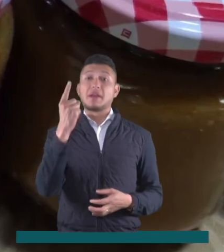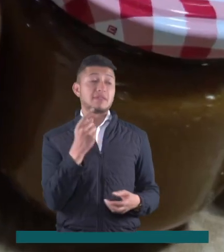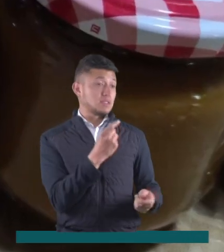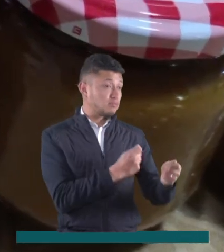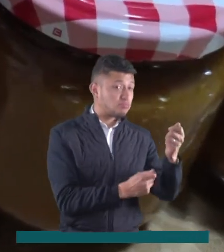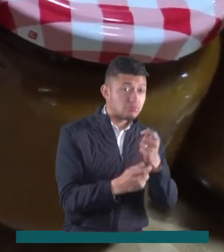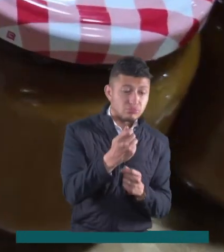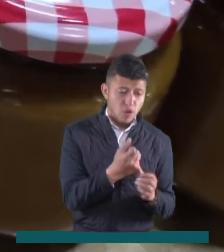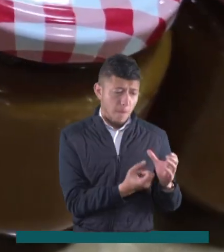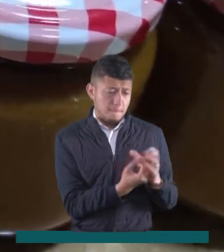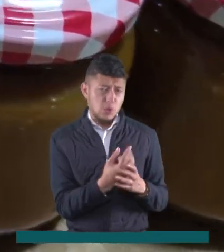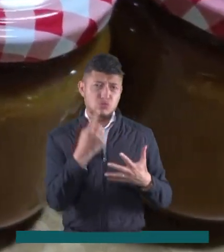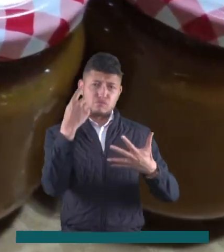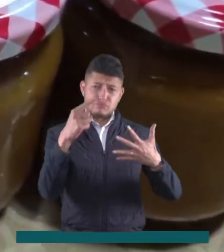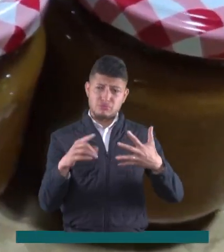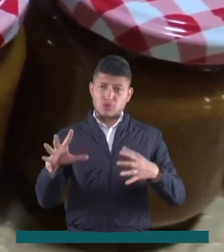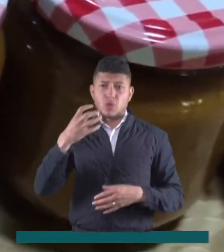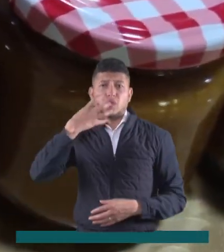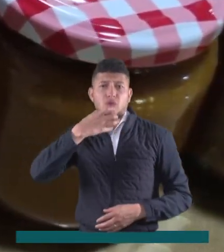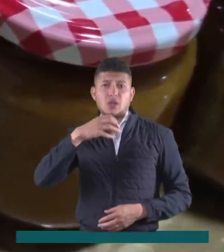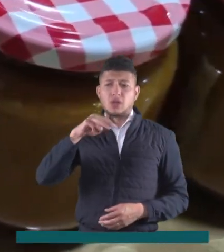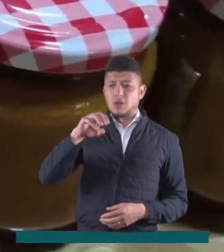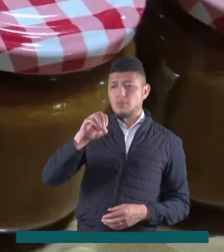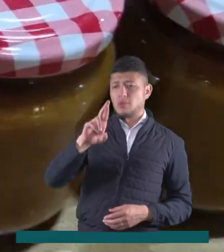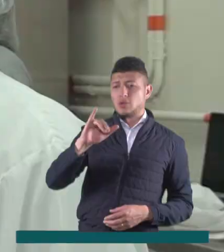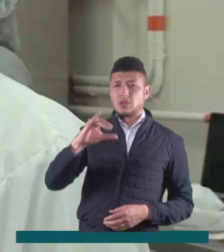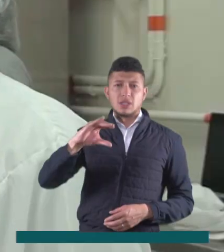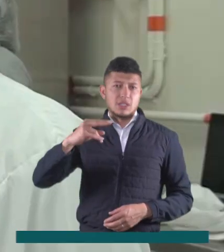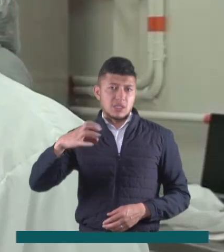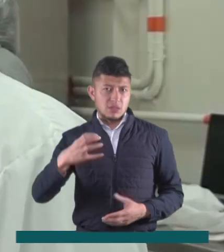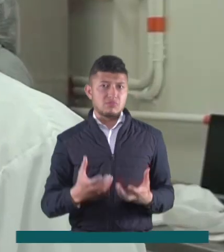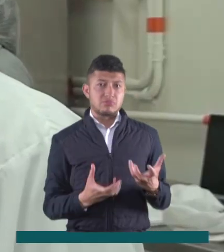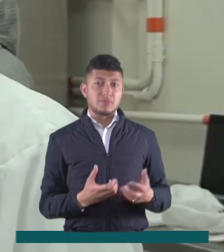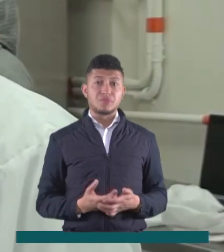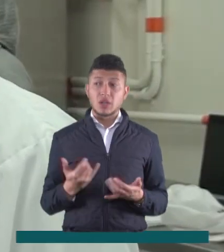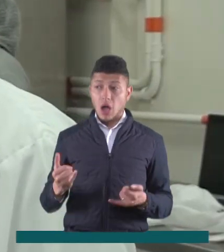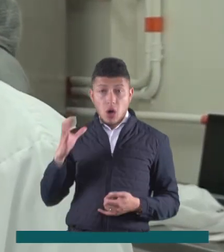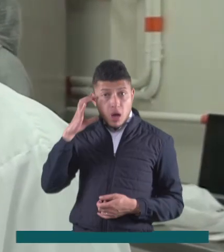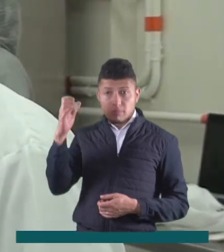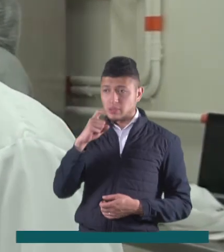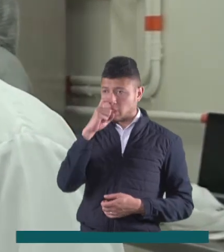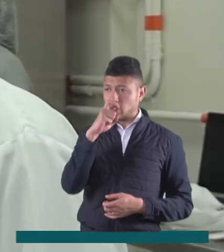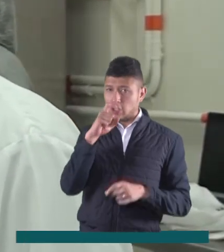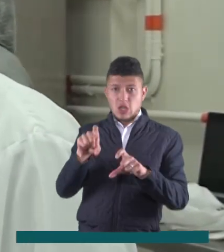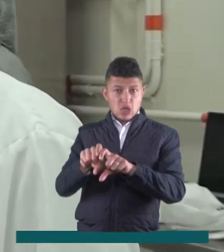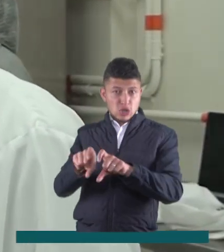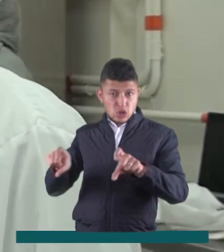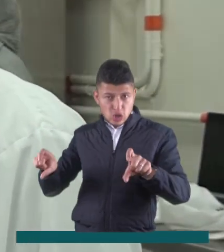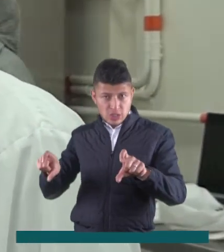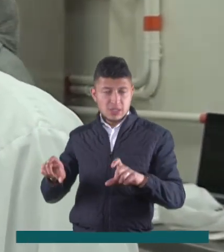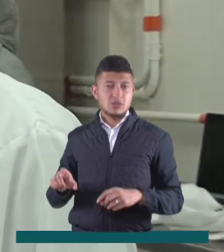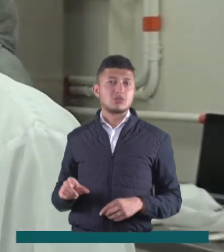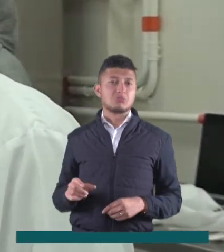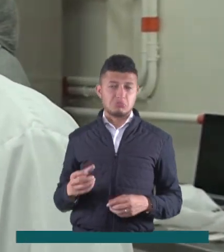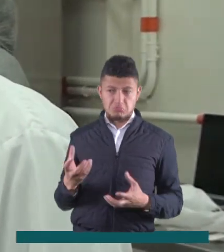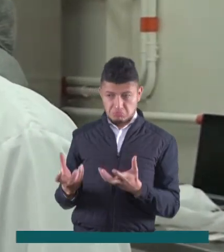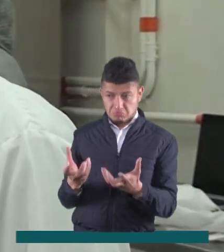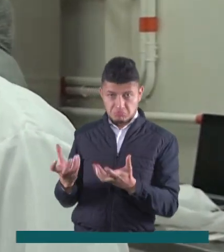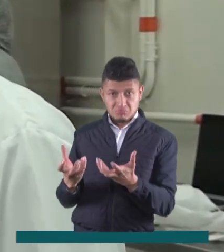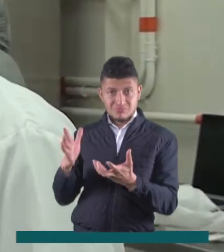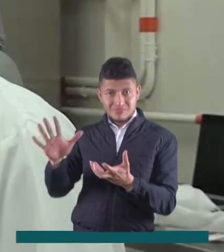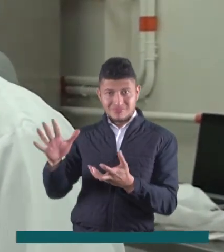en pioneros en emprender variedad de productos con moriche en la región. Hoy mismo estamos haciendo chorizos y pues